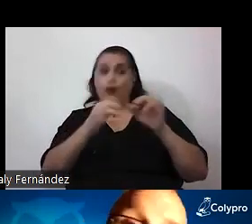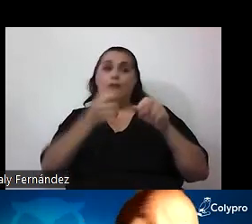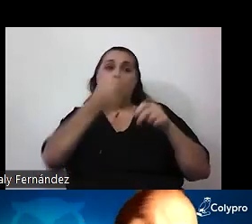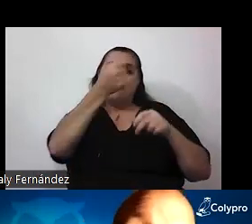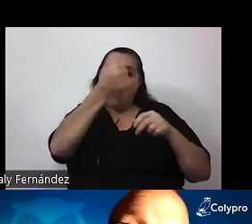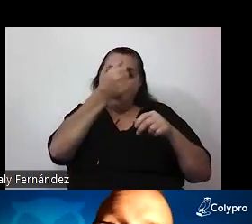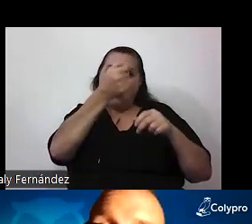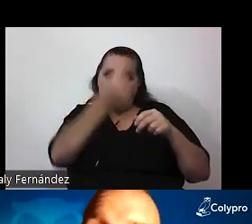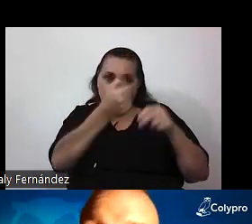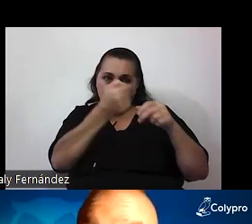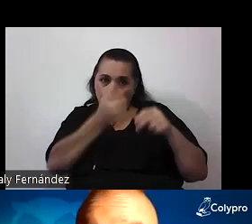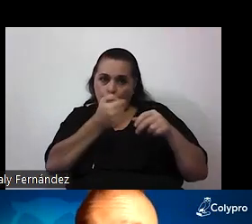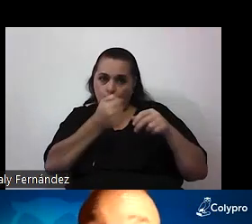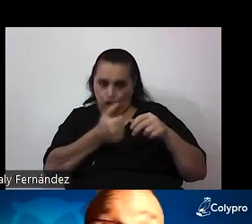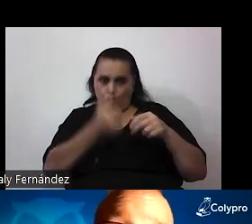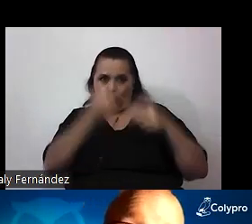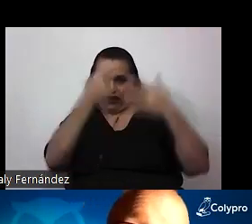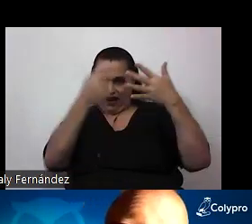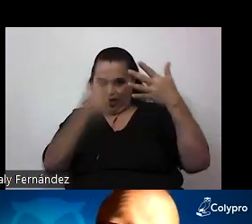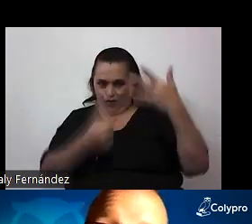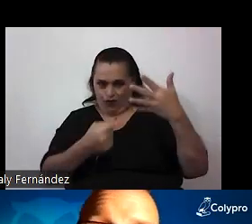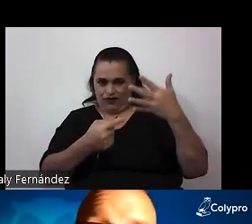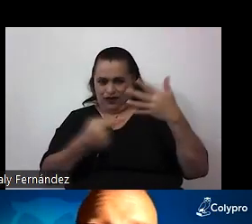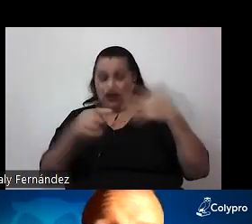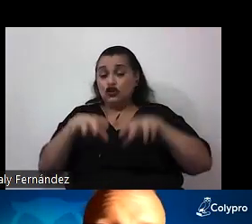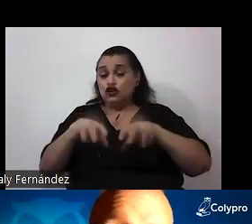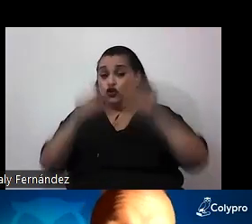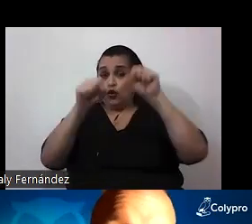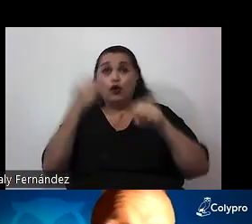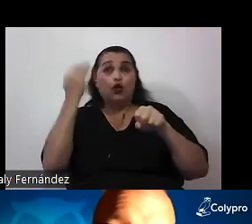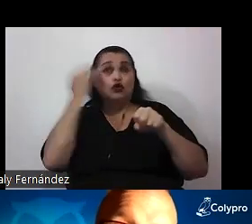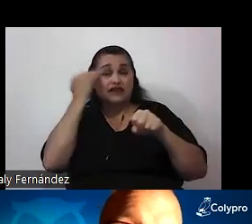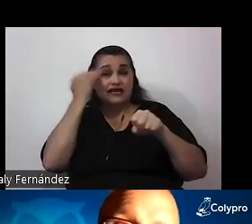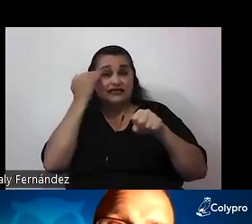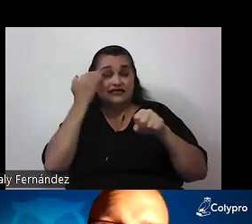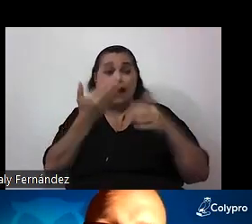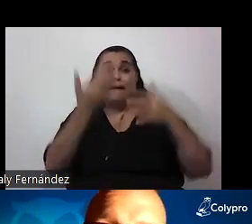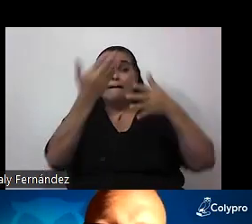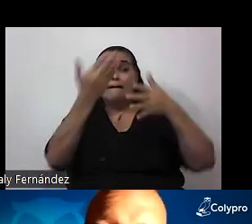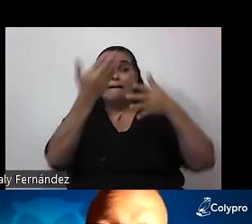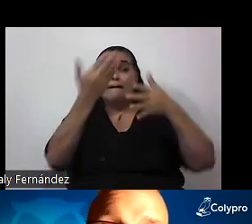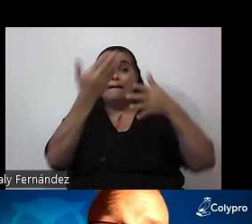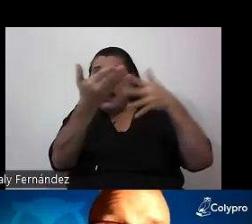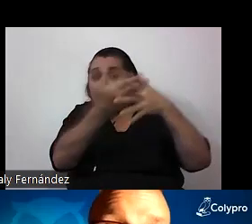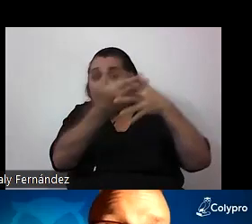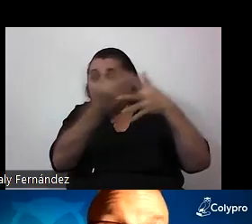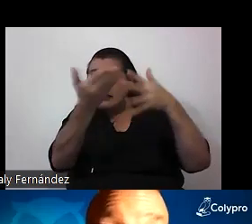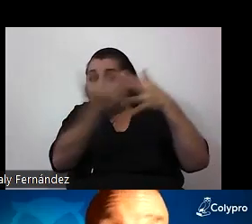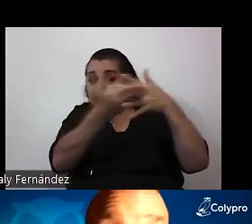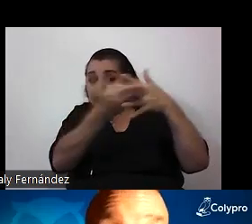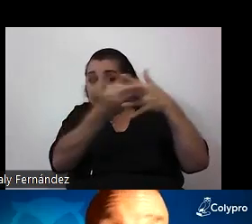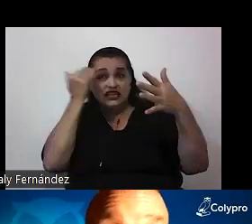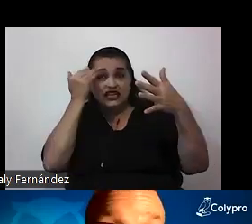Por ejemplo, la toma de conciencia acerca de sesgos cognitivos como el que acabo de mencionar es algo muy